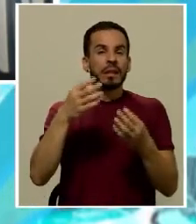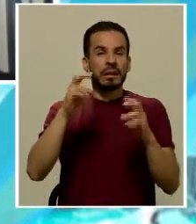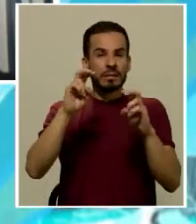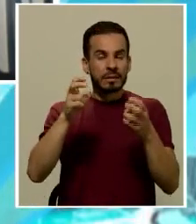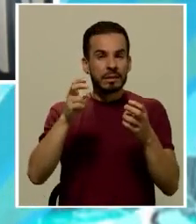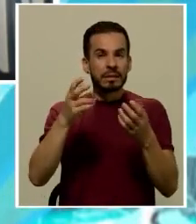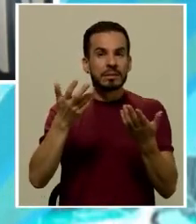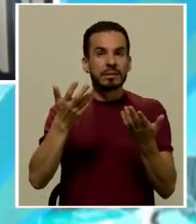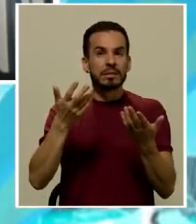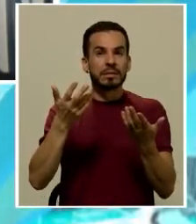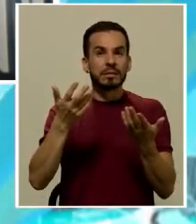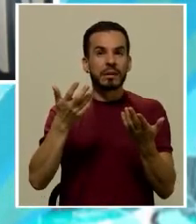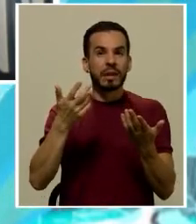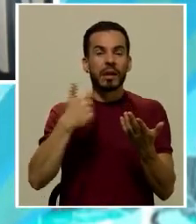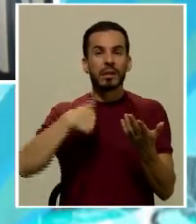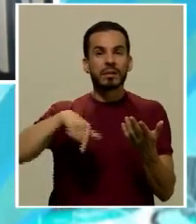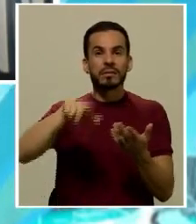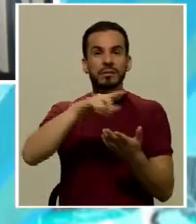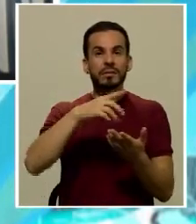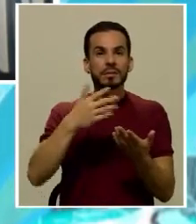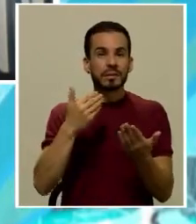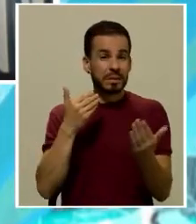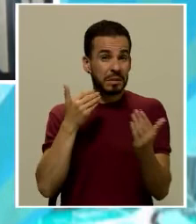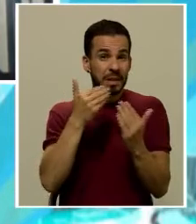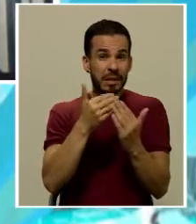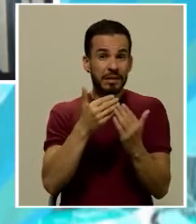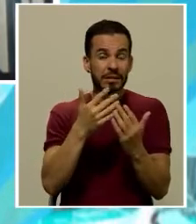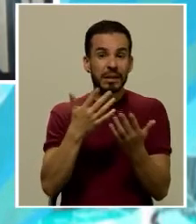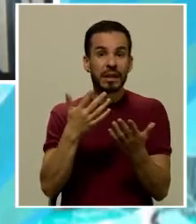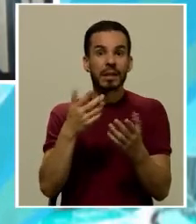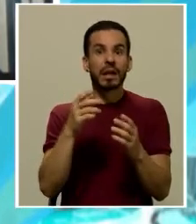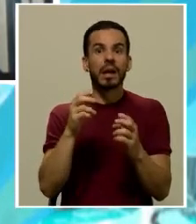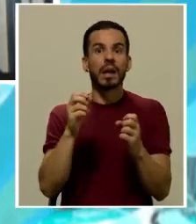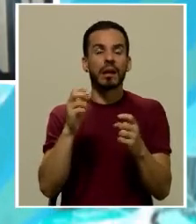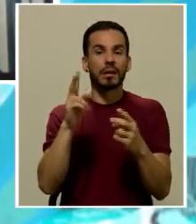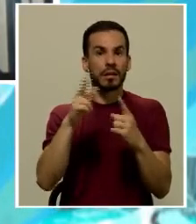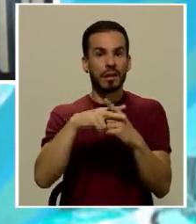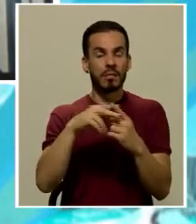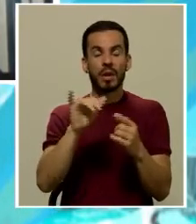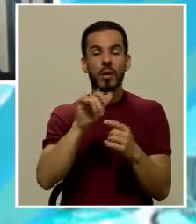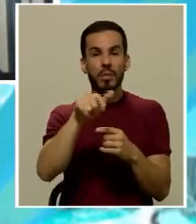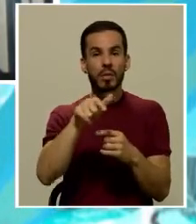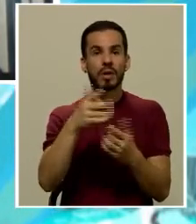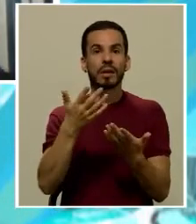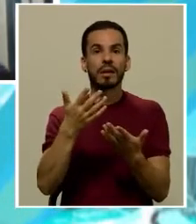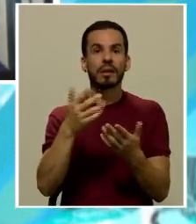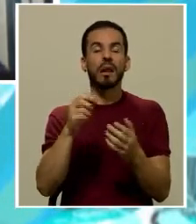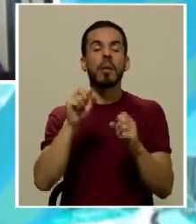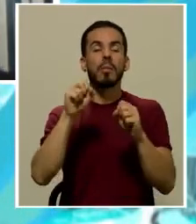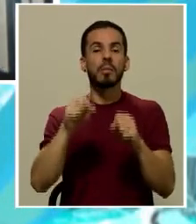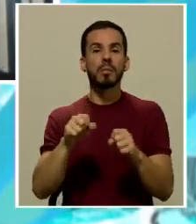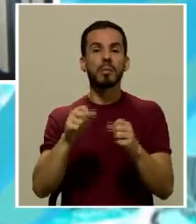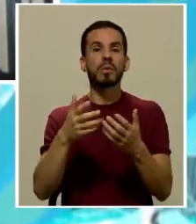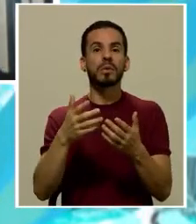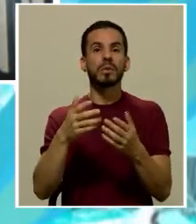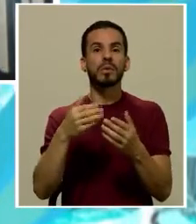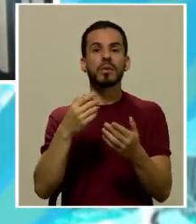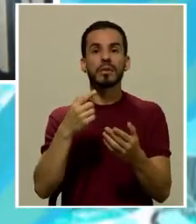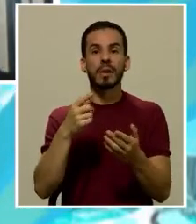trata de cosas que estamos muy cerca de aterrizar como este en este caso la posible